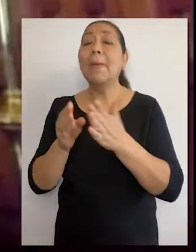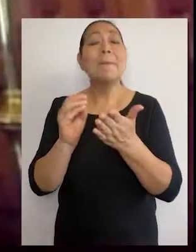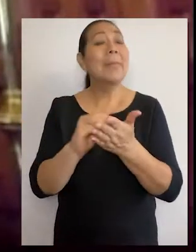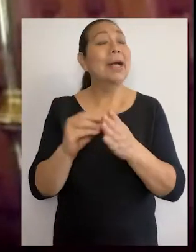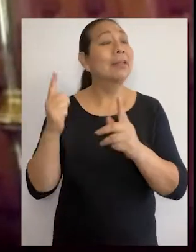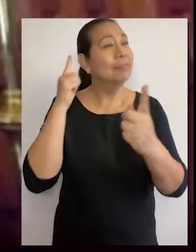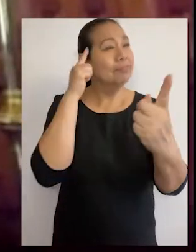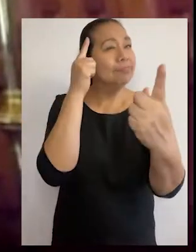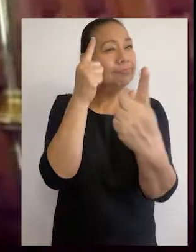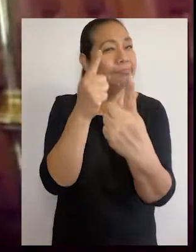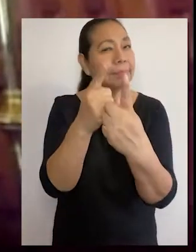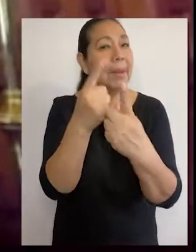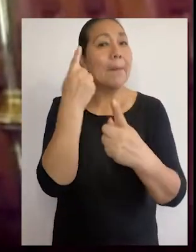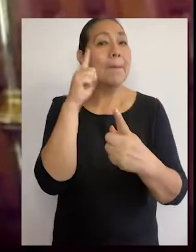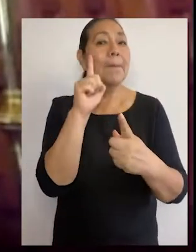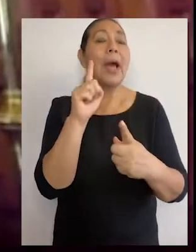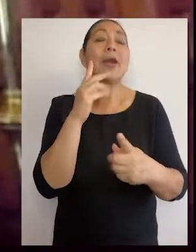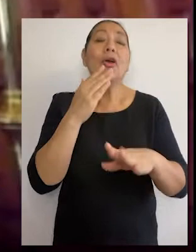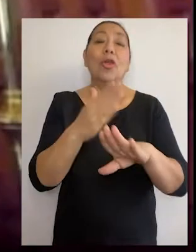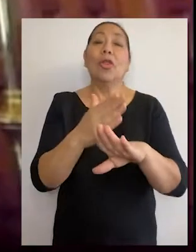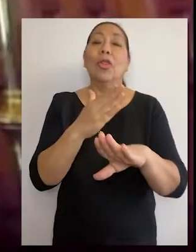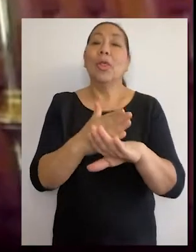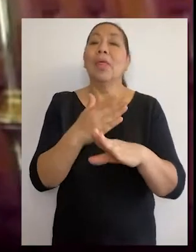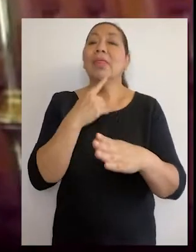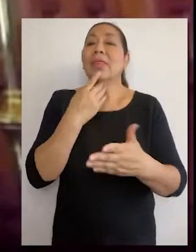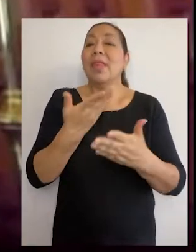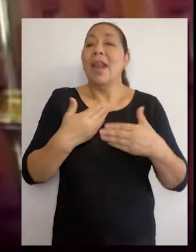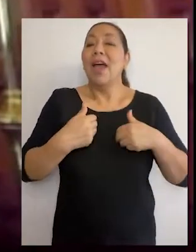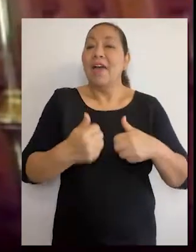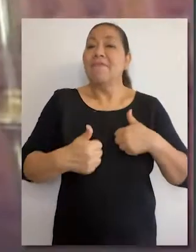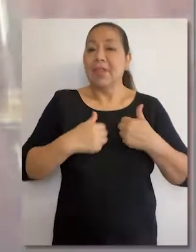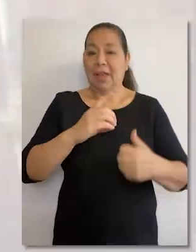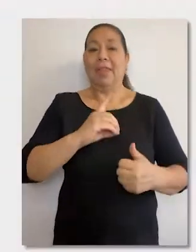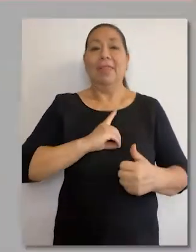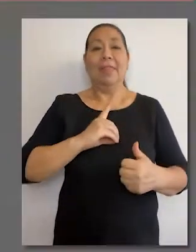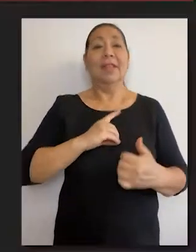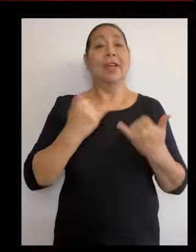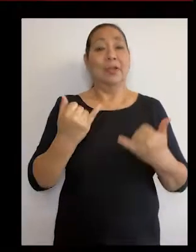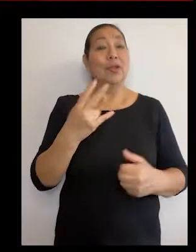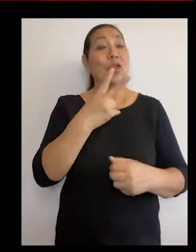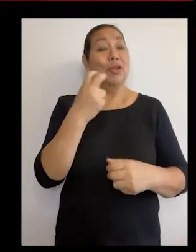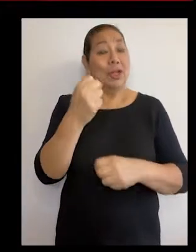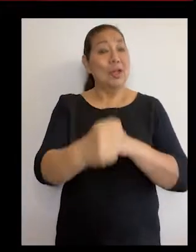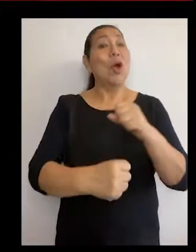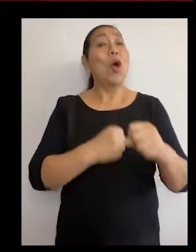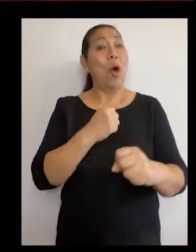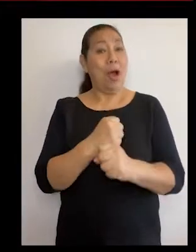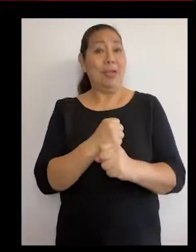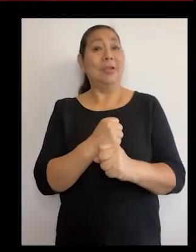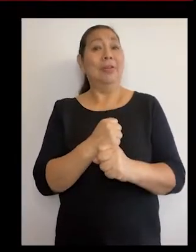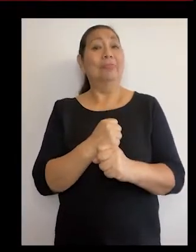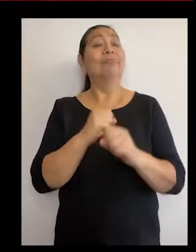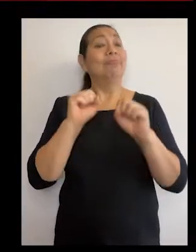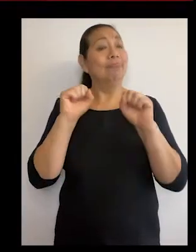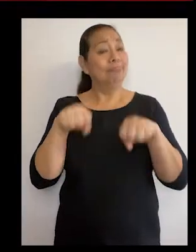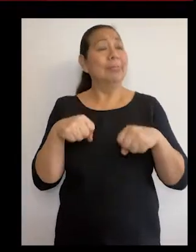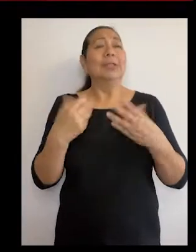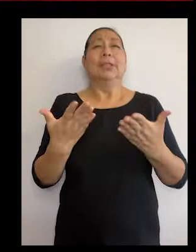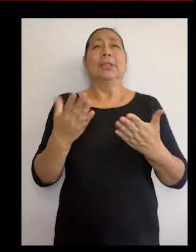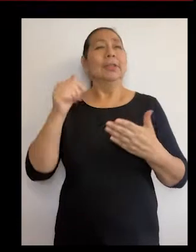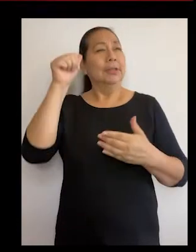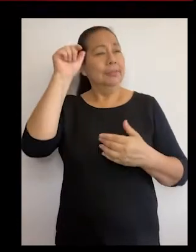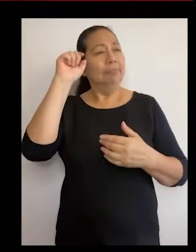y lograr condiciones para el desarrollo de una vida libre. En este Bicentenario corresponde